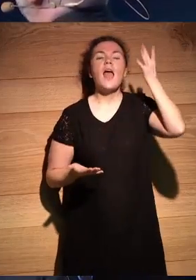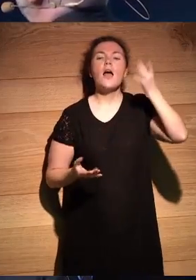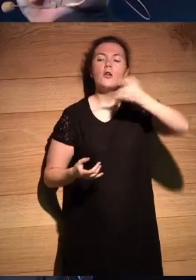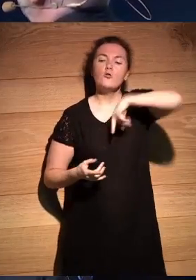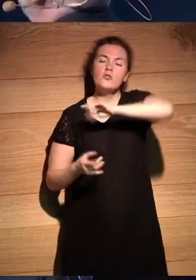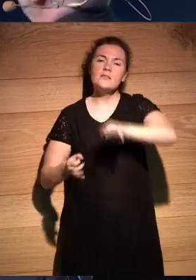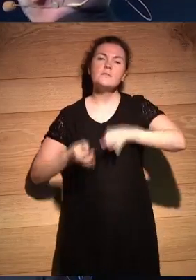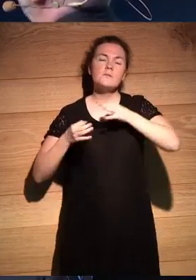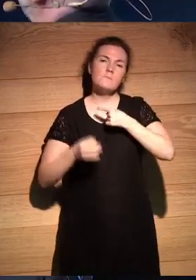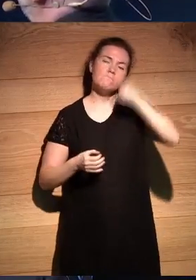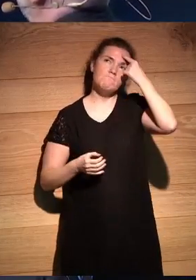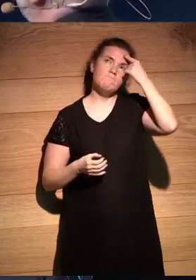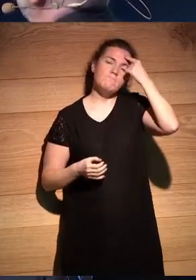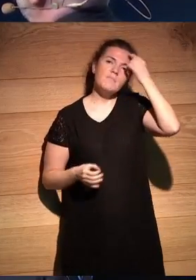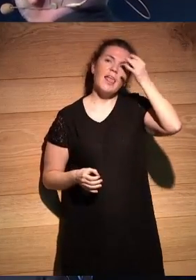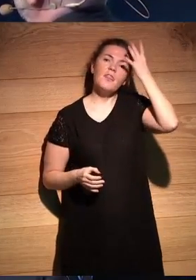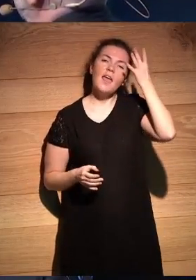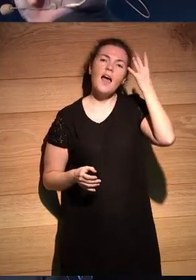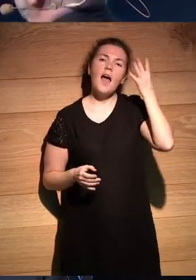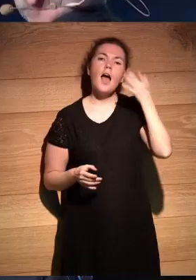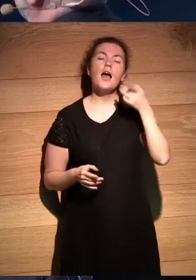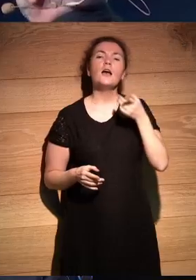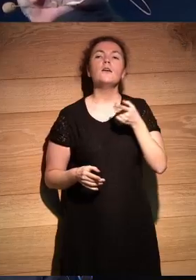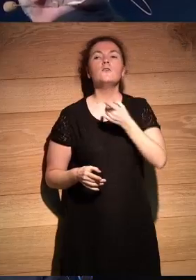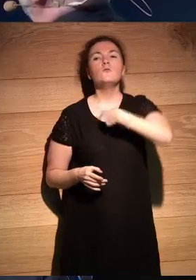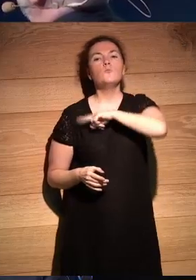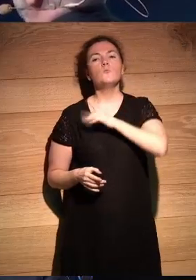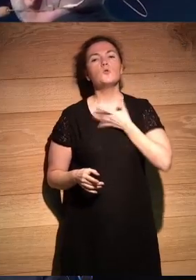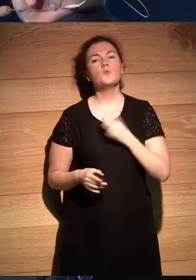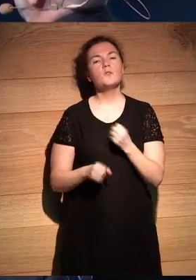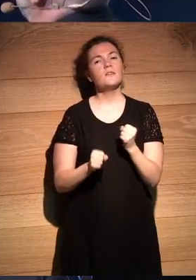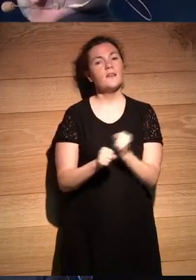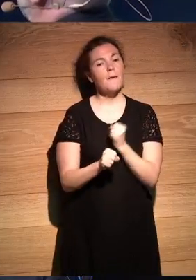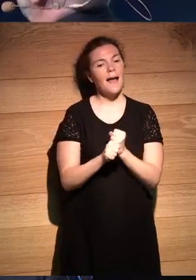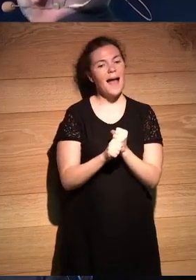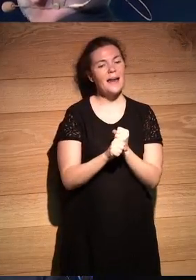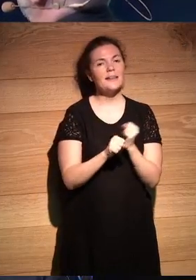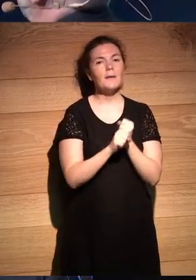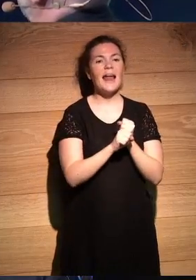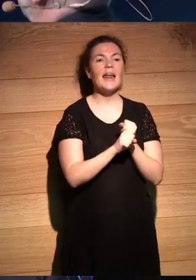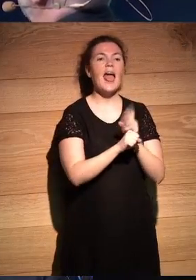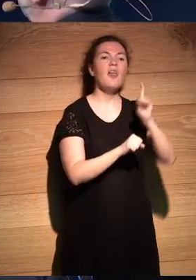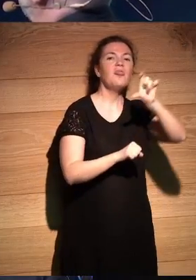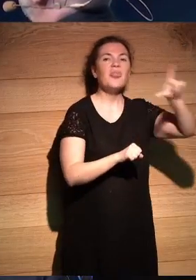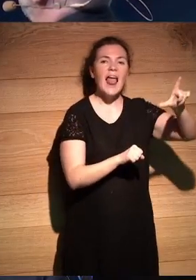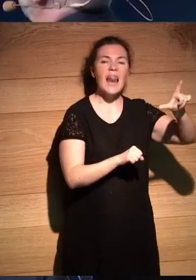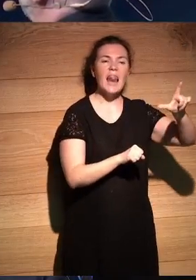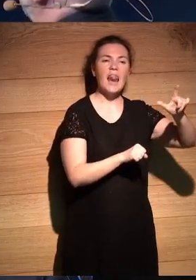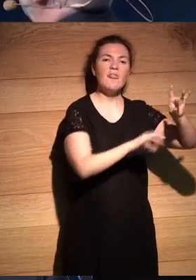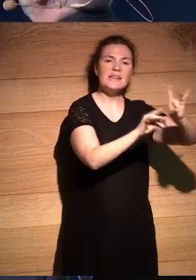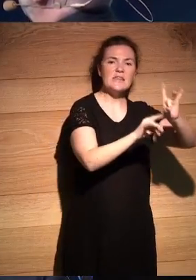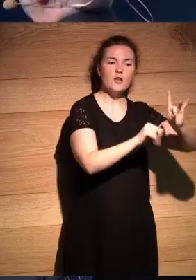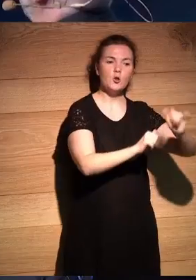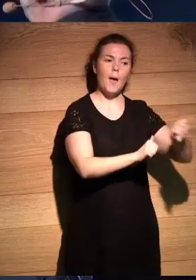nosotros nos planteamos la idea de no trabajar del desierto de Sonora de los desiertos de Sonora